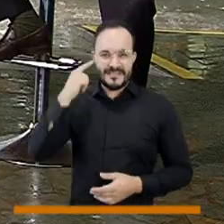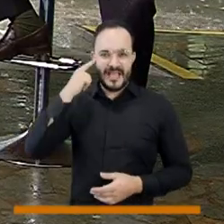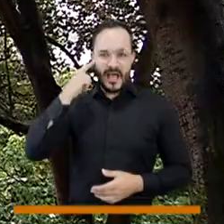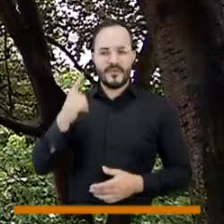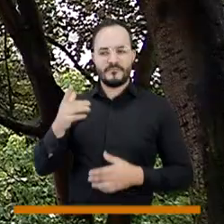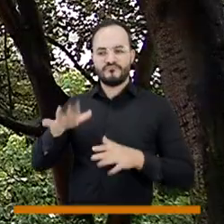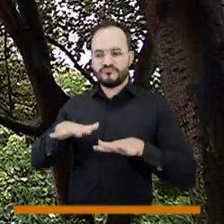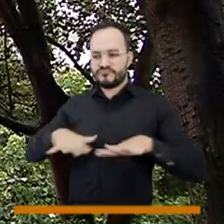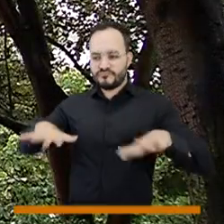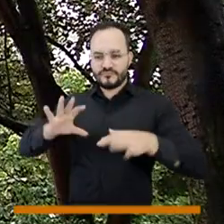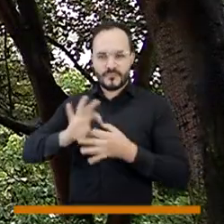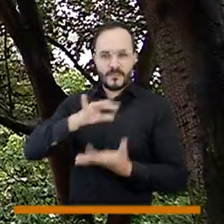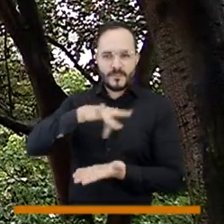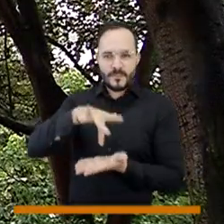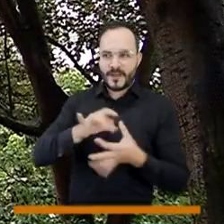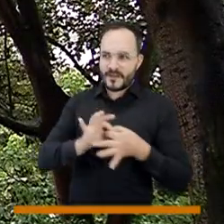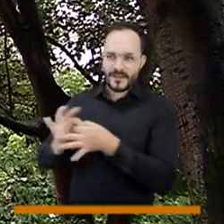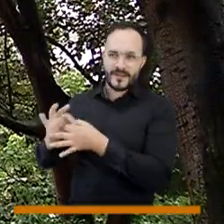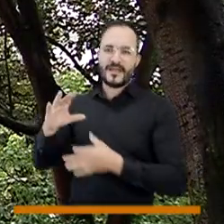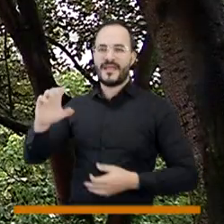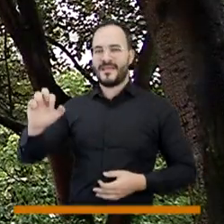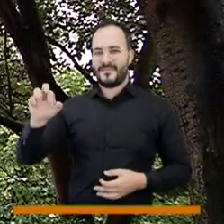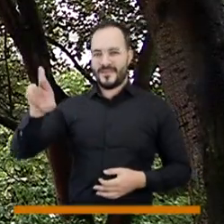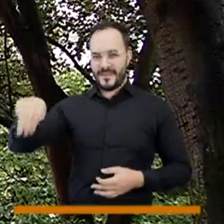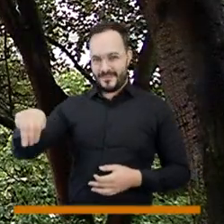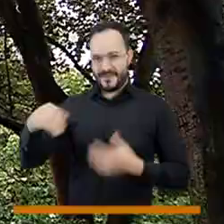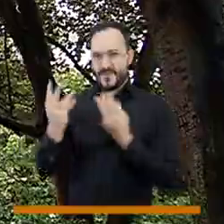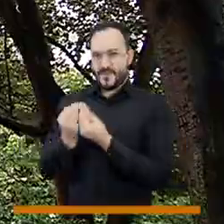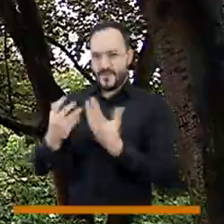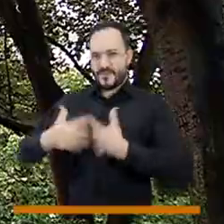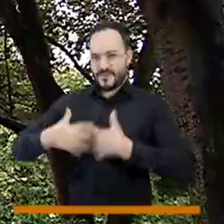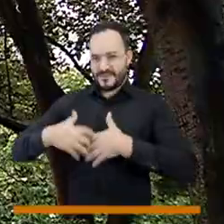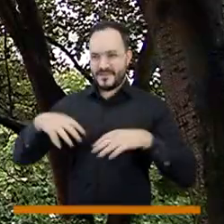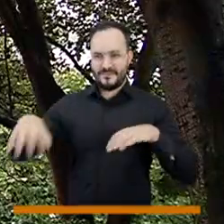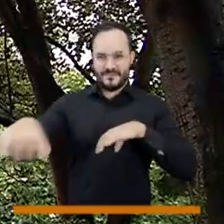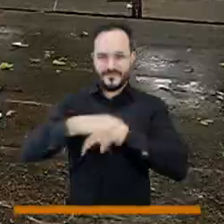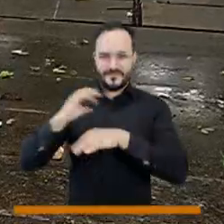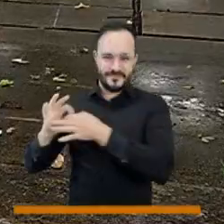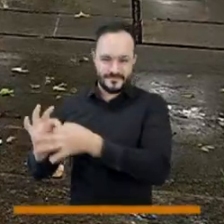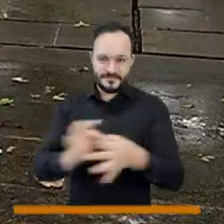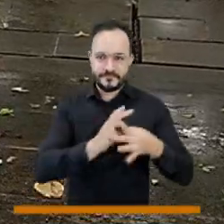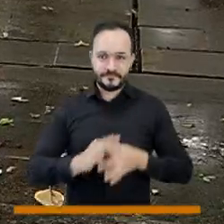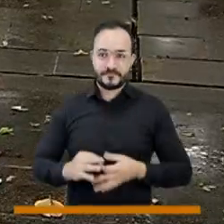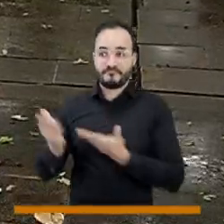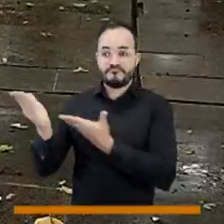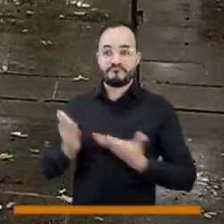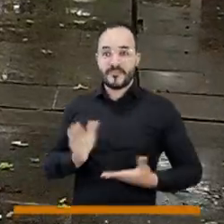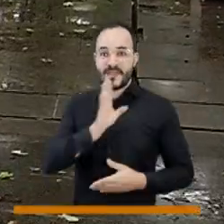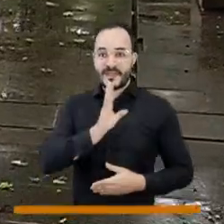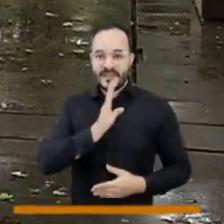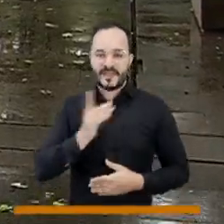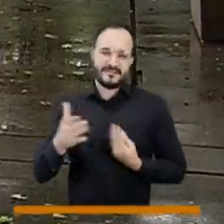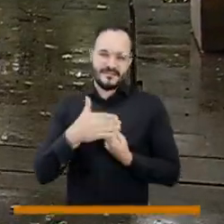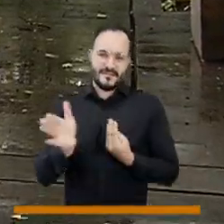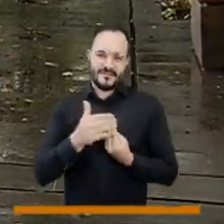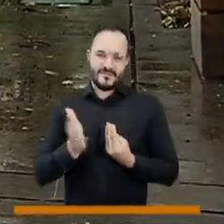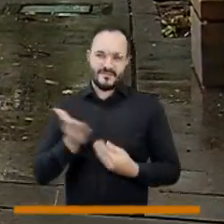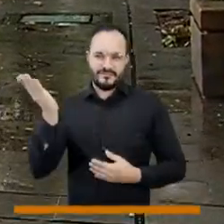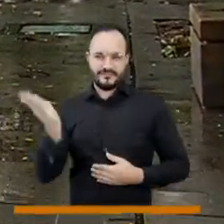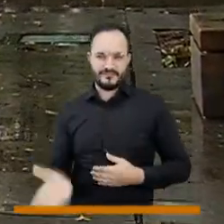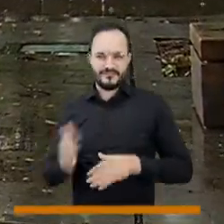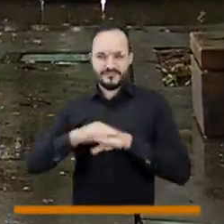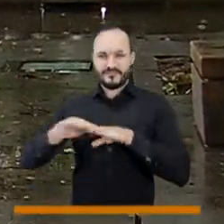Empresarial EPM. Y acá nos encontramos con nuestro anfitrión, hoy el concejal del Centro Democrático,